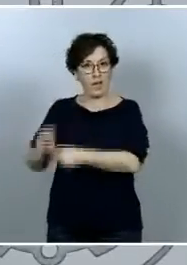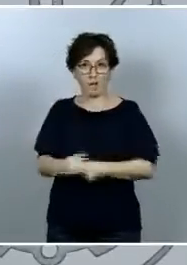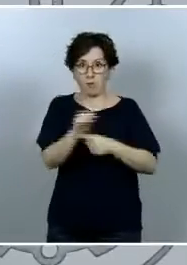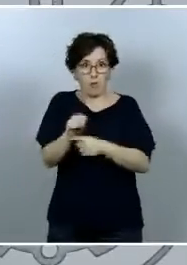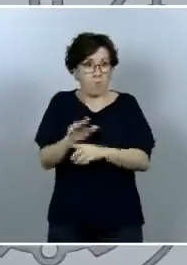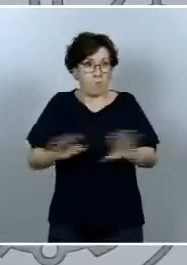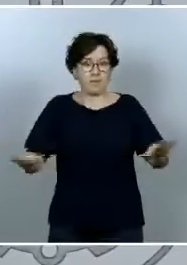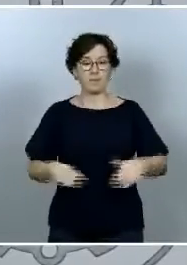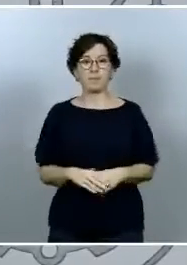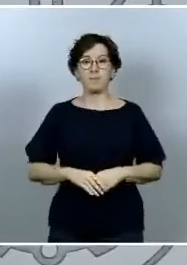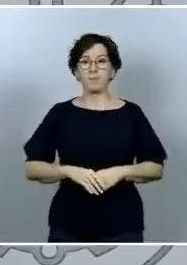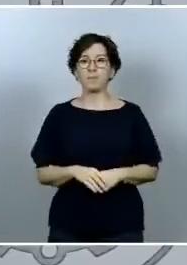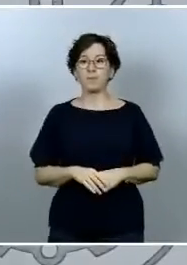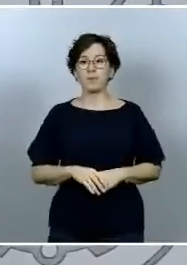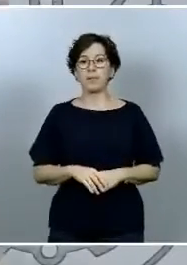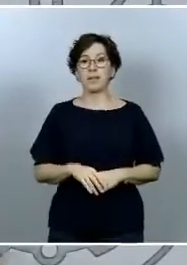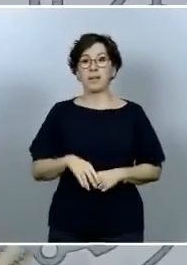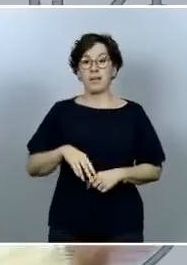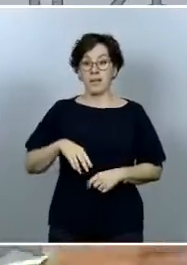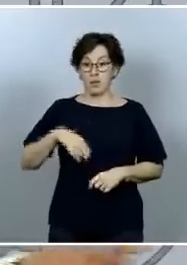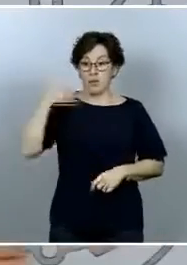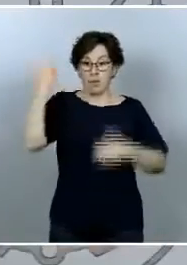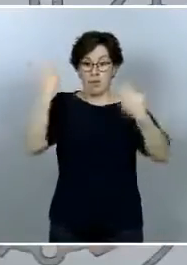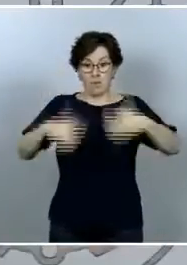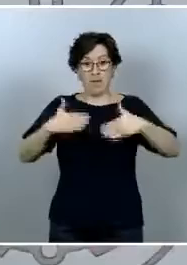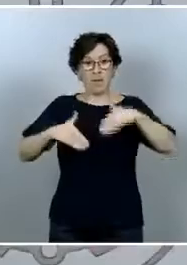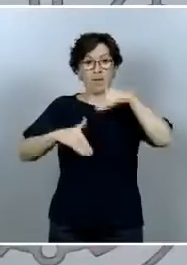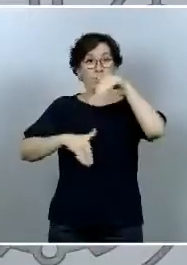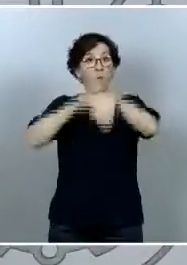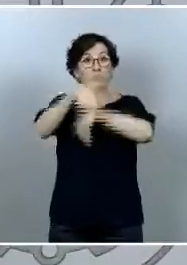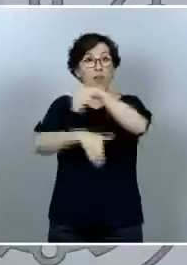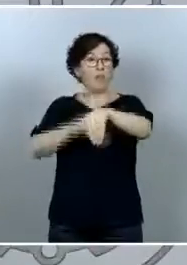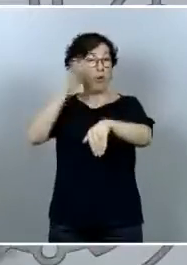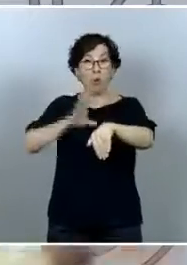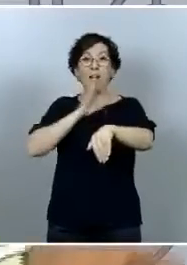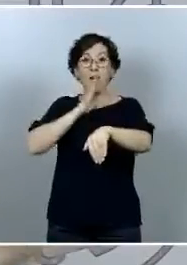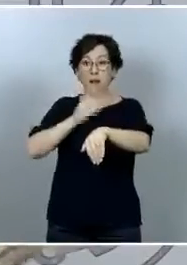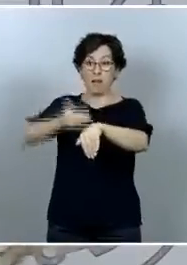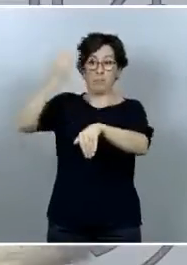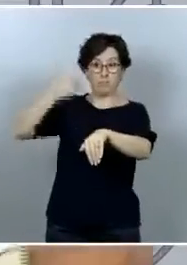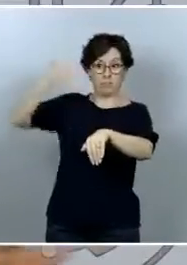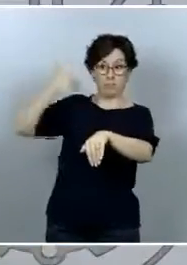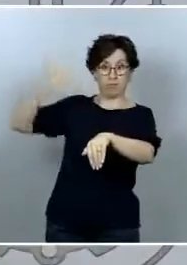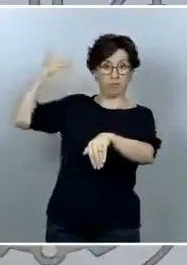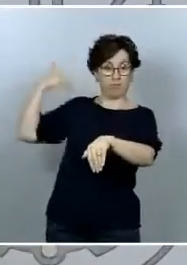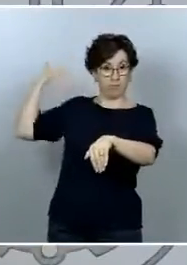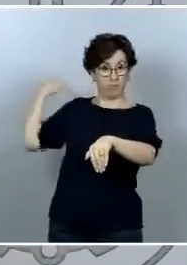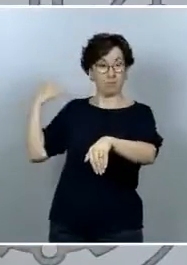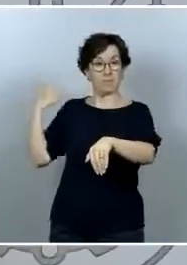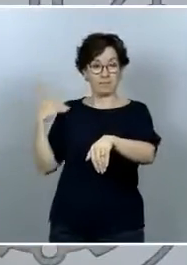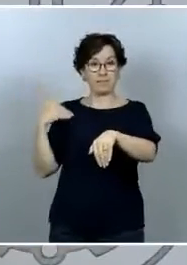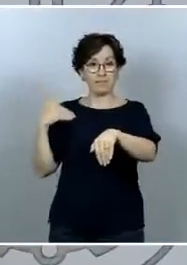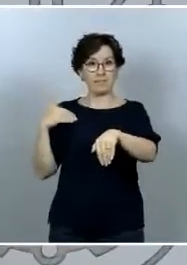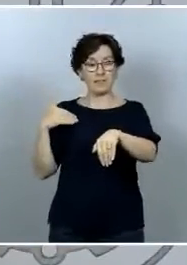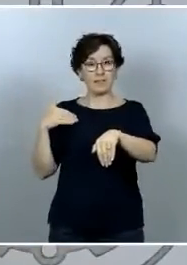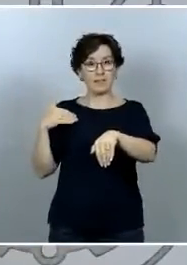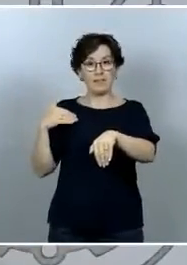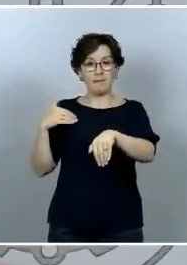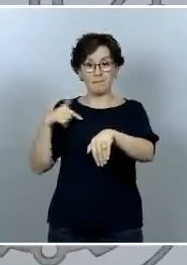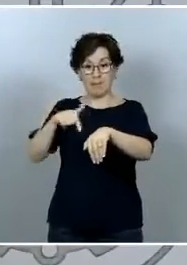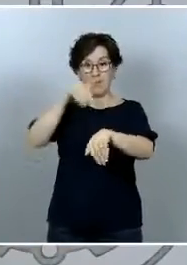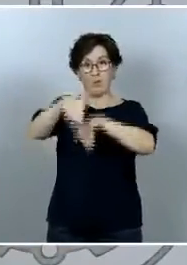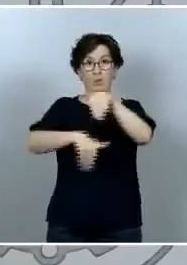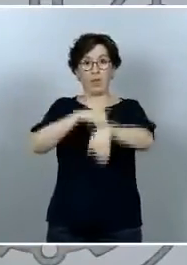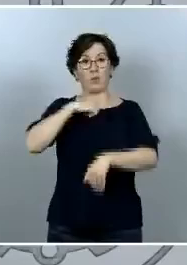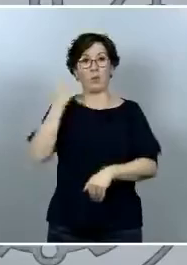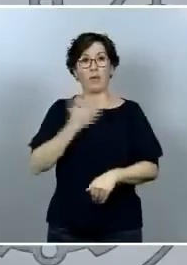votación que se produce este miércola al igual que las que se han producido en periodos de 15 días previos y así sucesivamente no